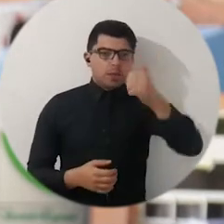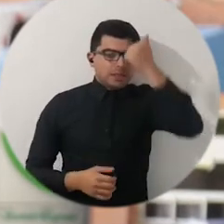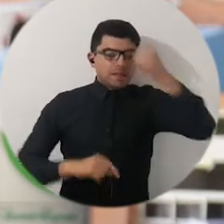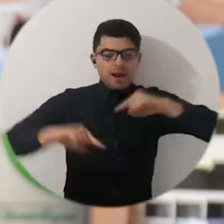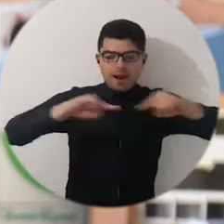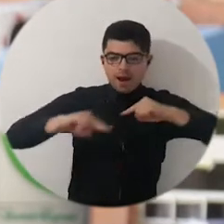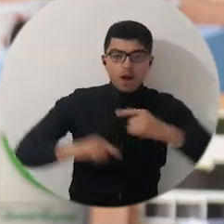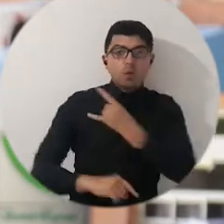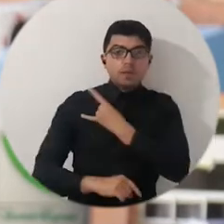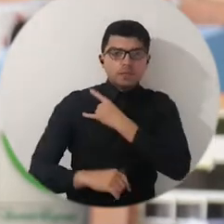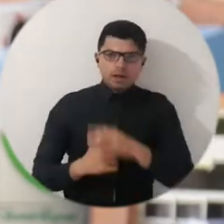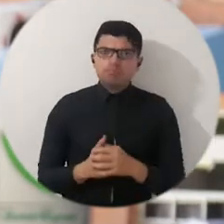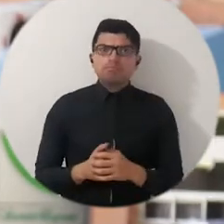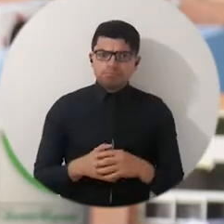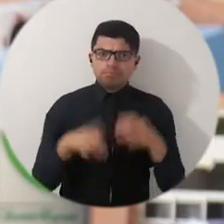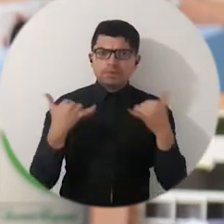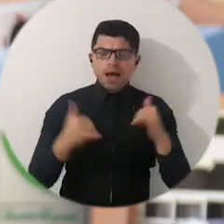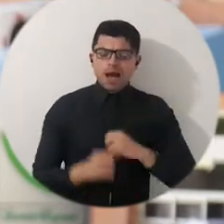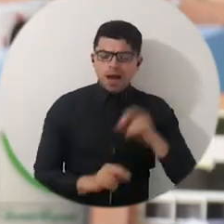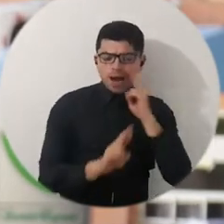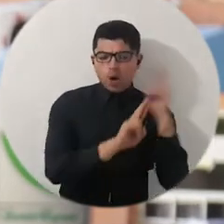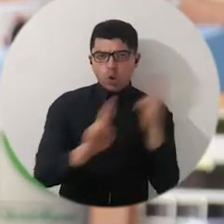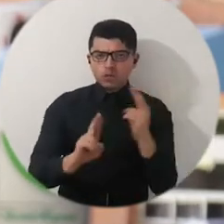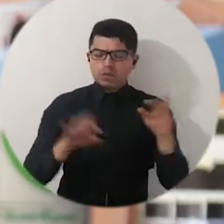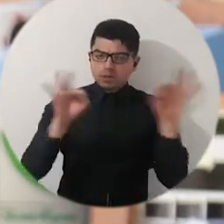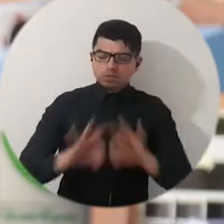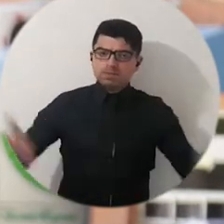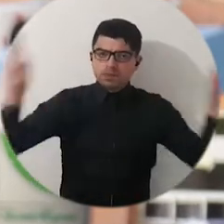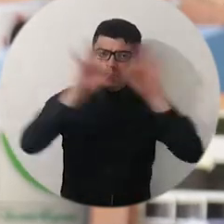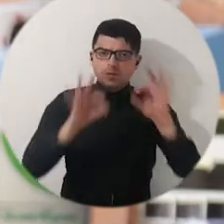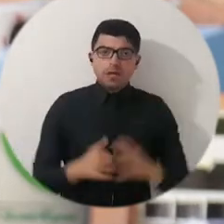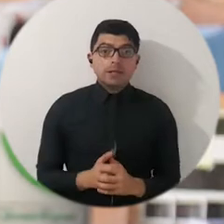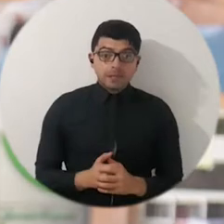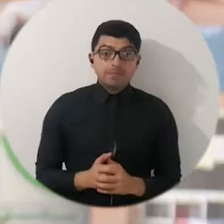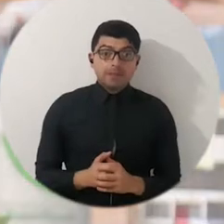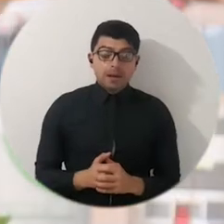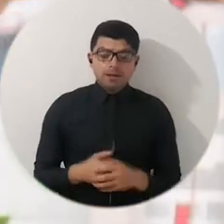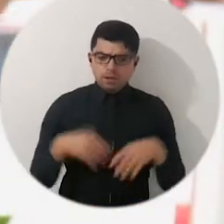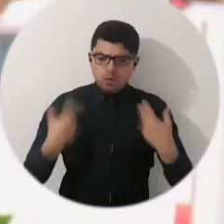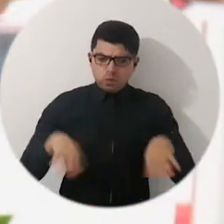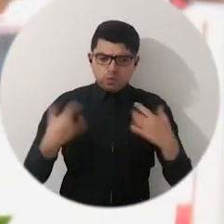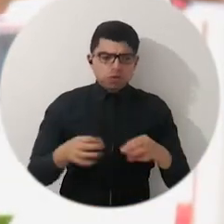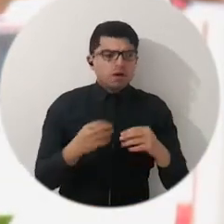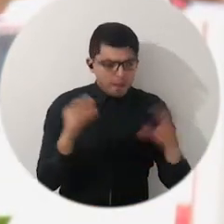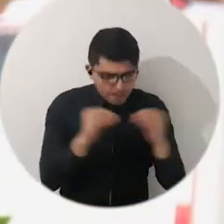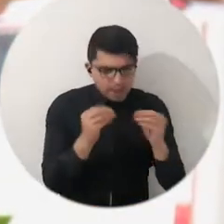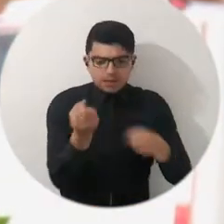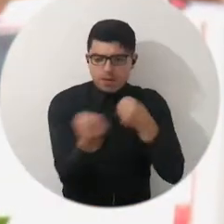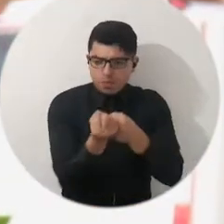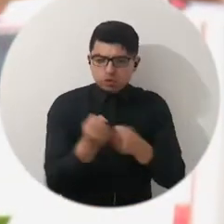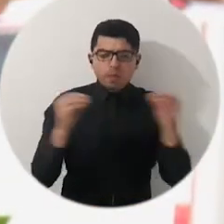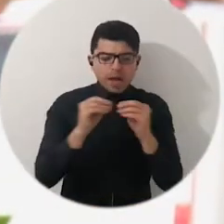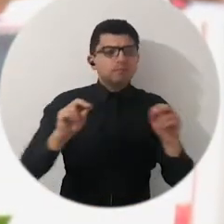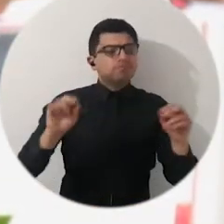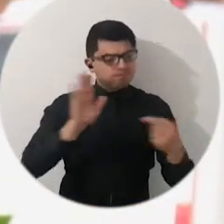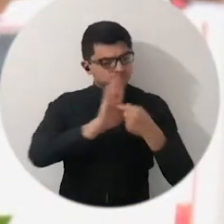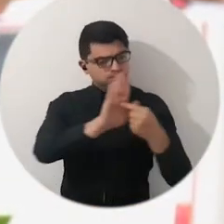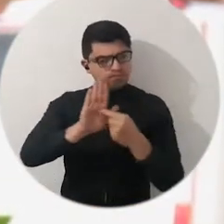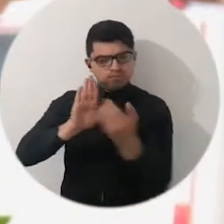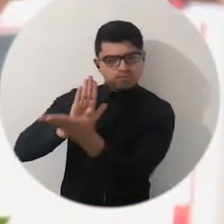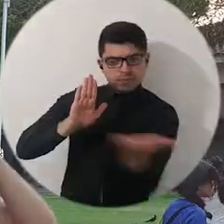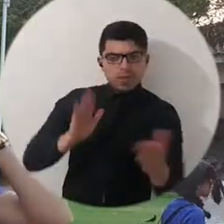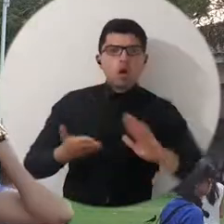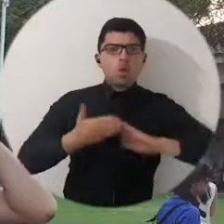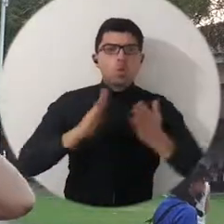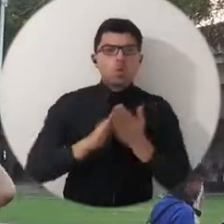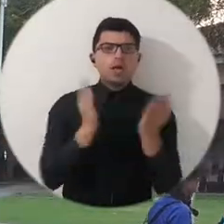mater, mi universidad, acaba de tener este reconocimiento tan importante. Que vamos a tener mayores apoyos, mayor visibilidad